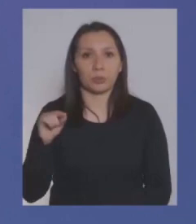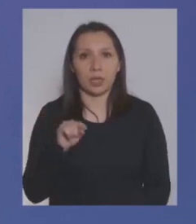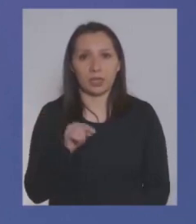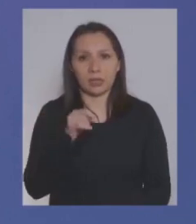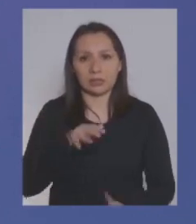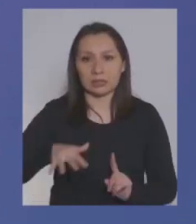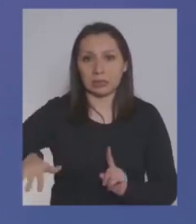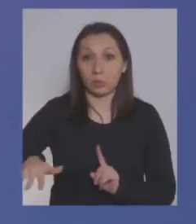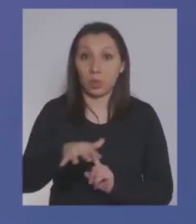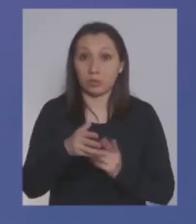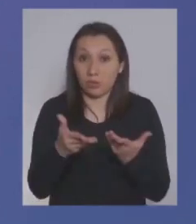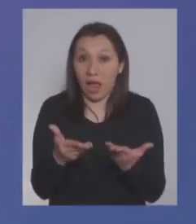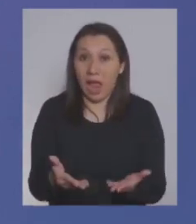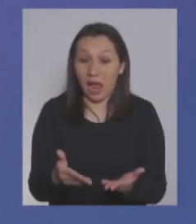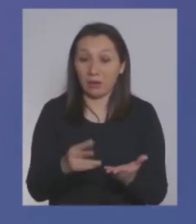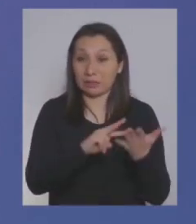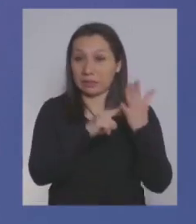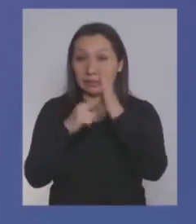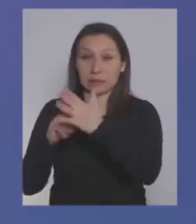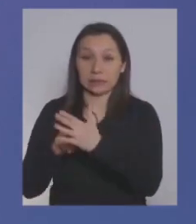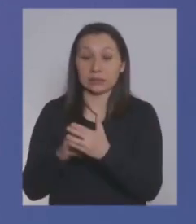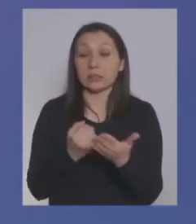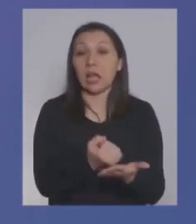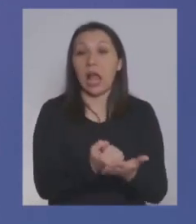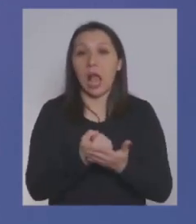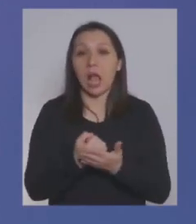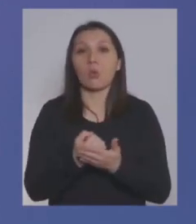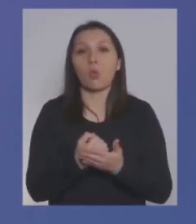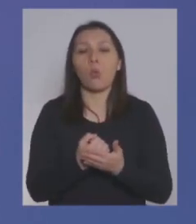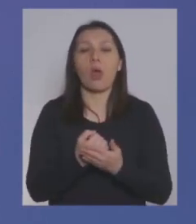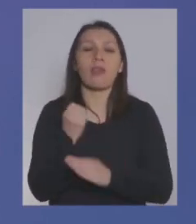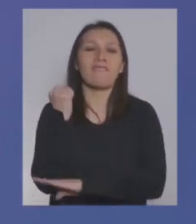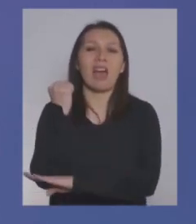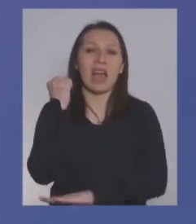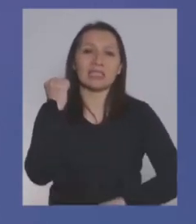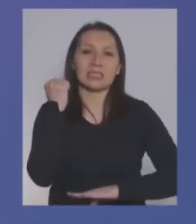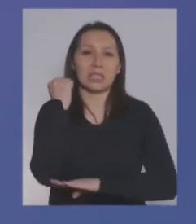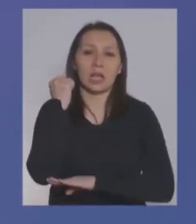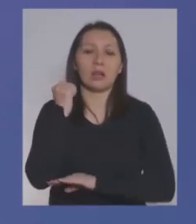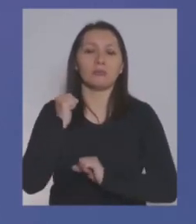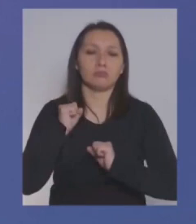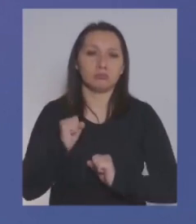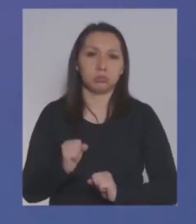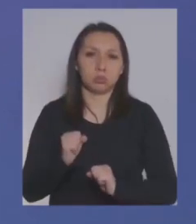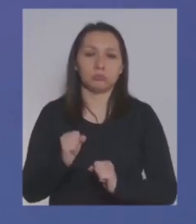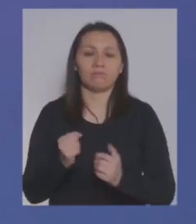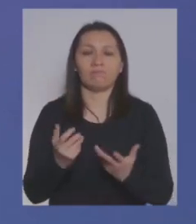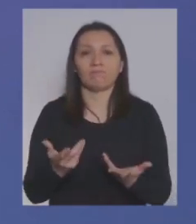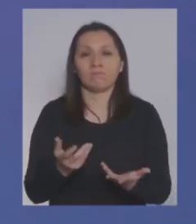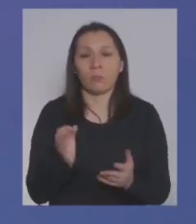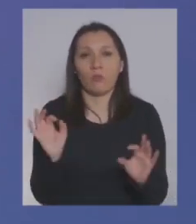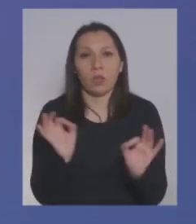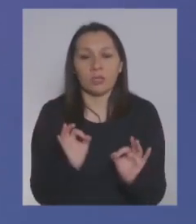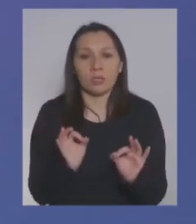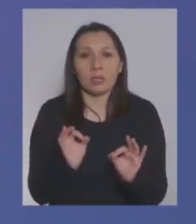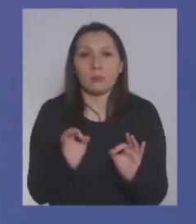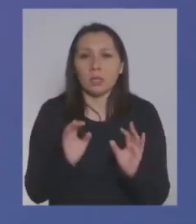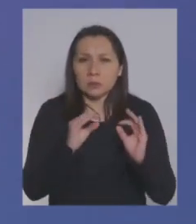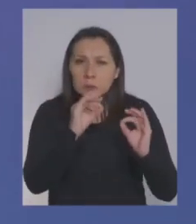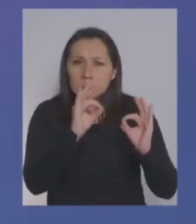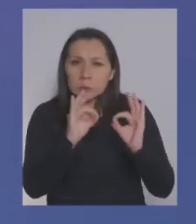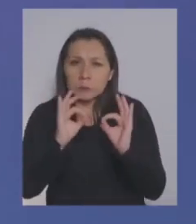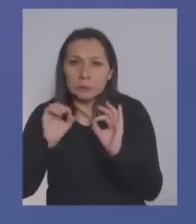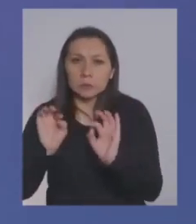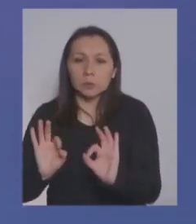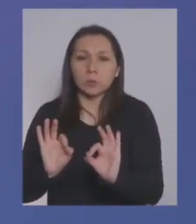en esta situación de crisis ¿por qué? porque nos proporciona un colchón para ¿cómo decir? para ajustar